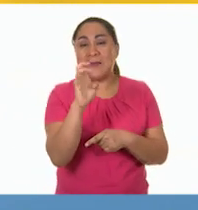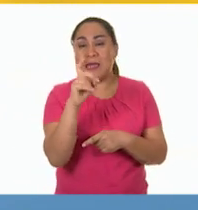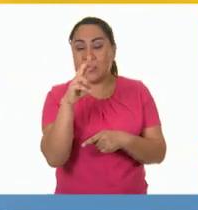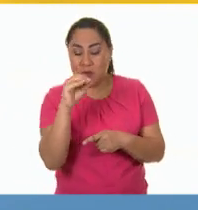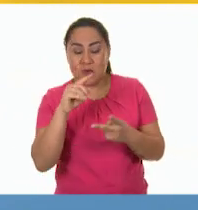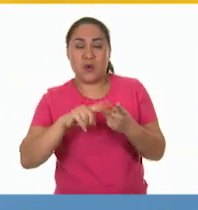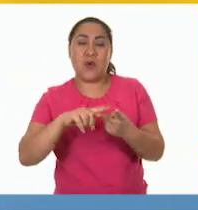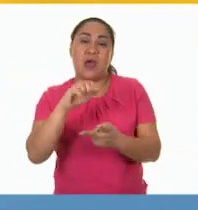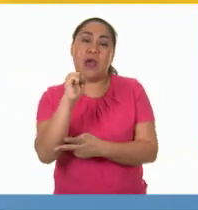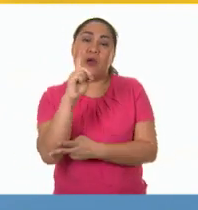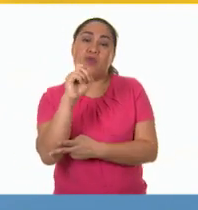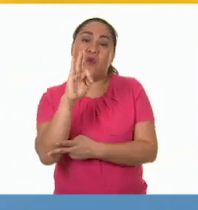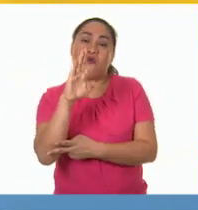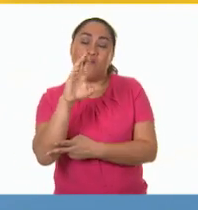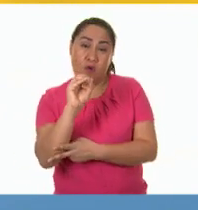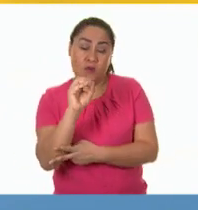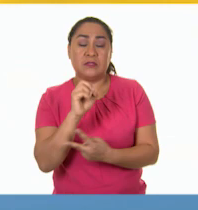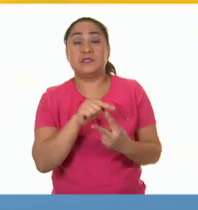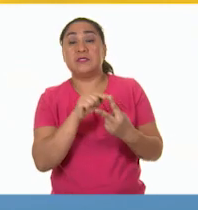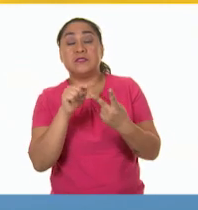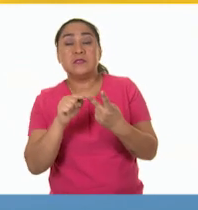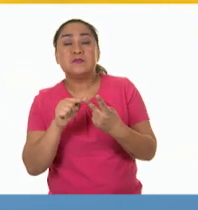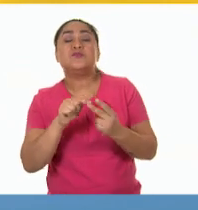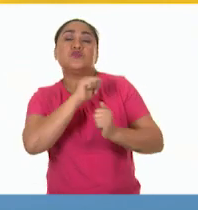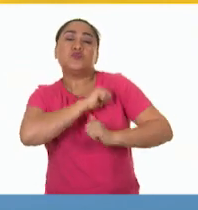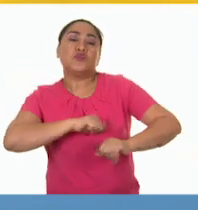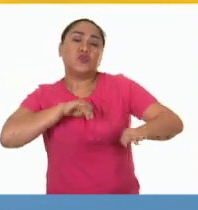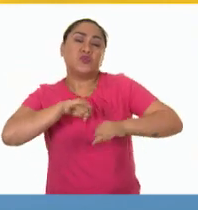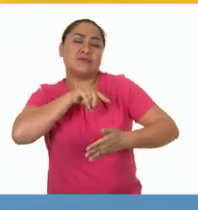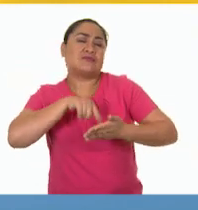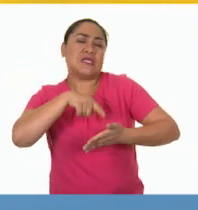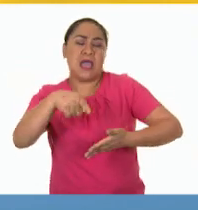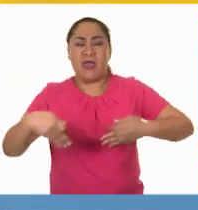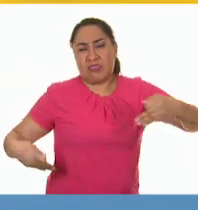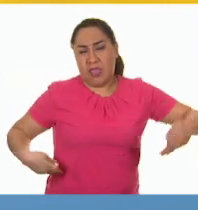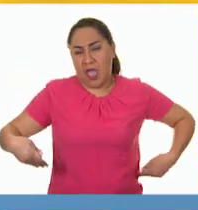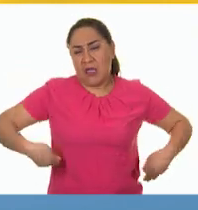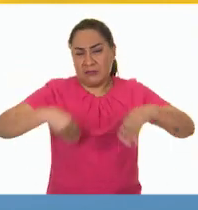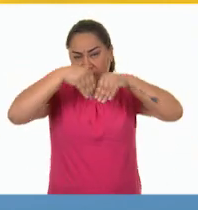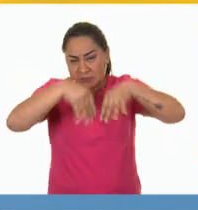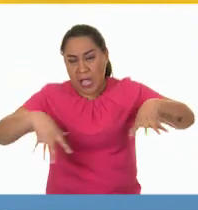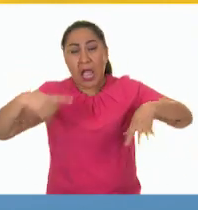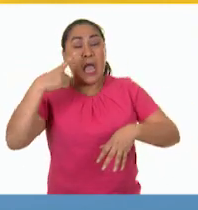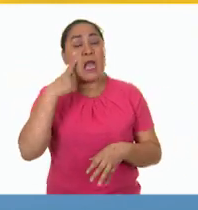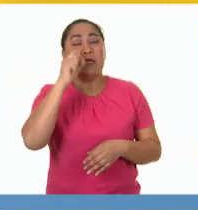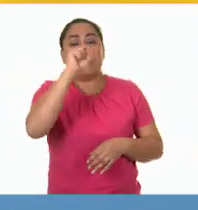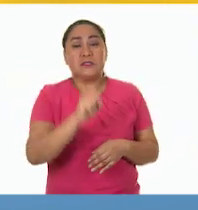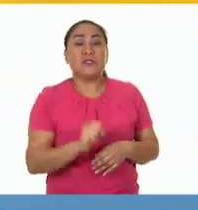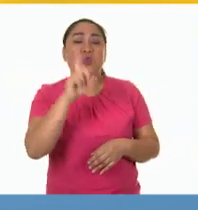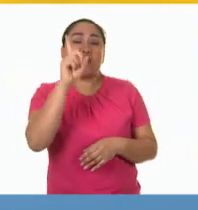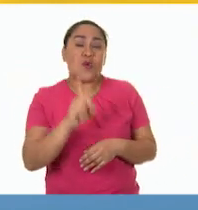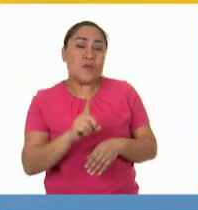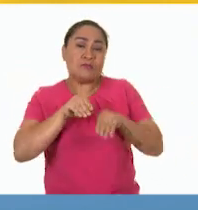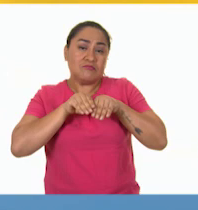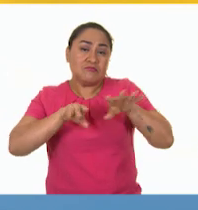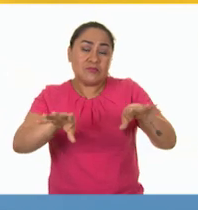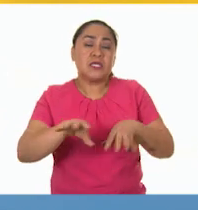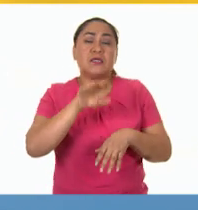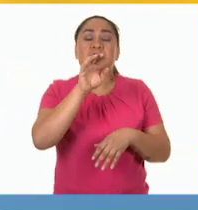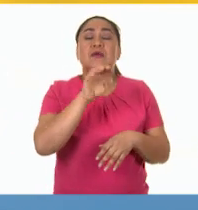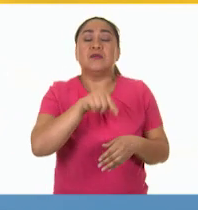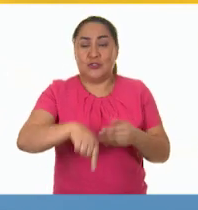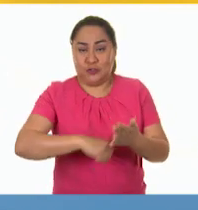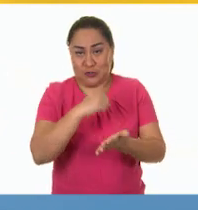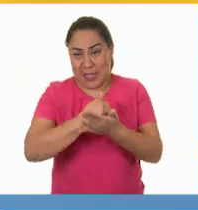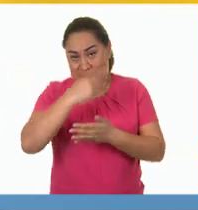Fernández. Ellos trabajaban desde la planta baja de un teatro y emitían el programa los sábados y domingos de 8 a 9 de la noche para la